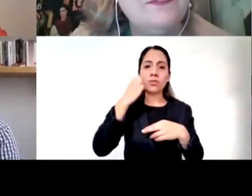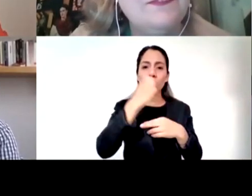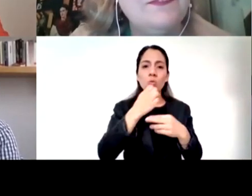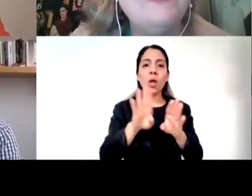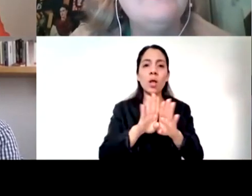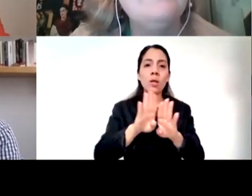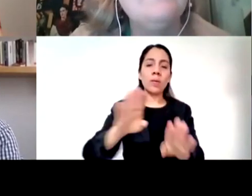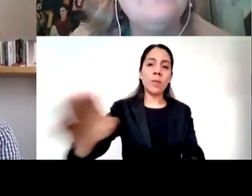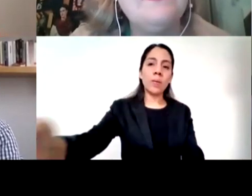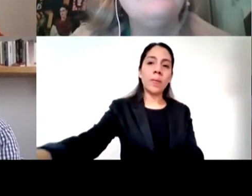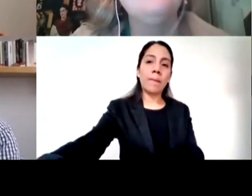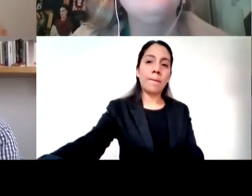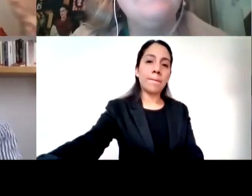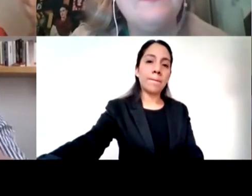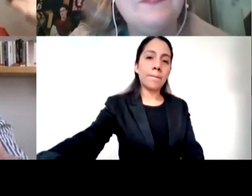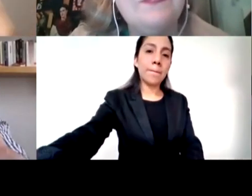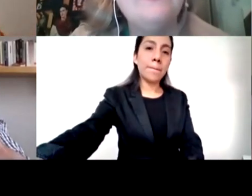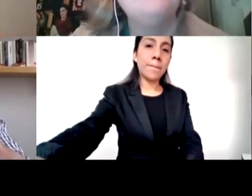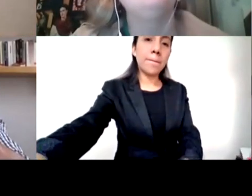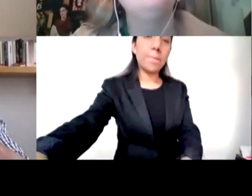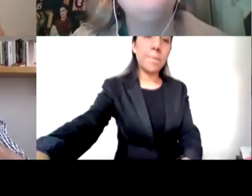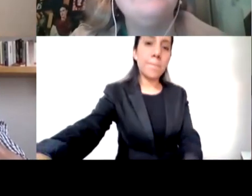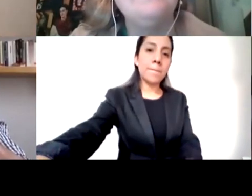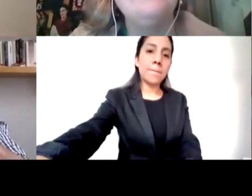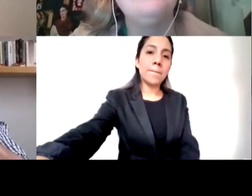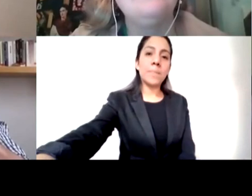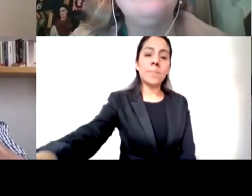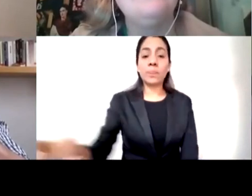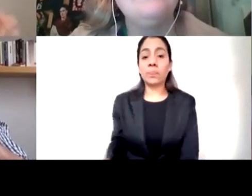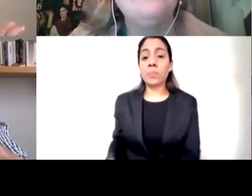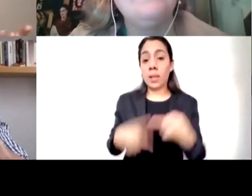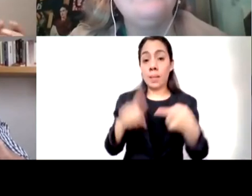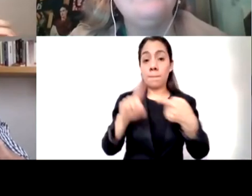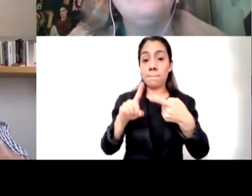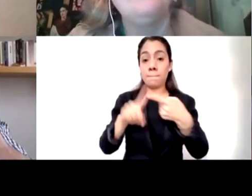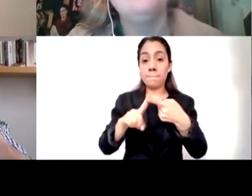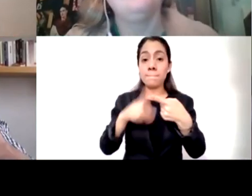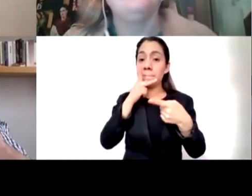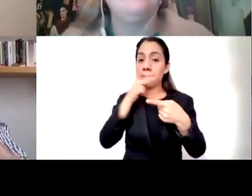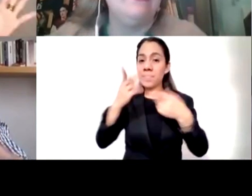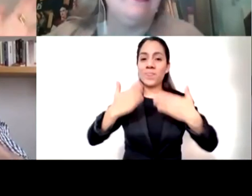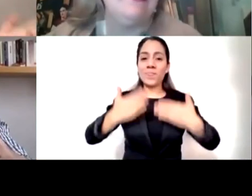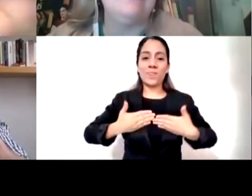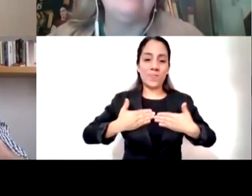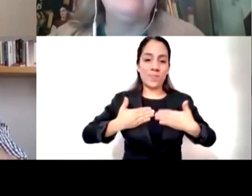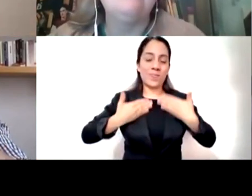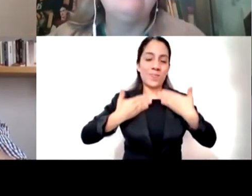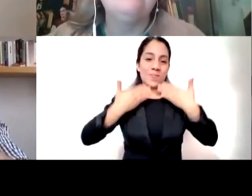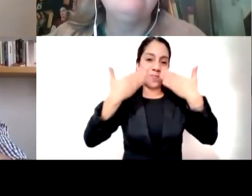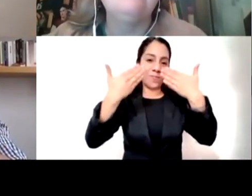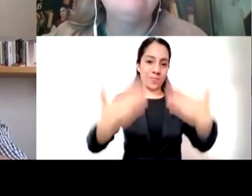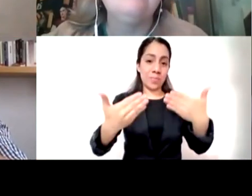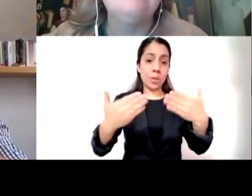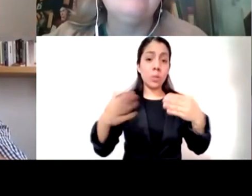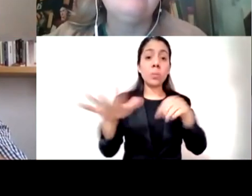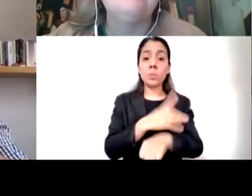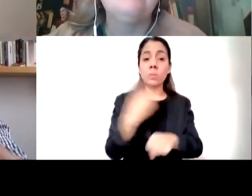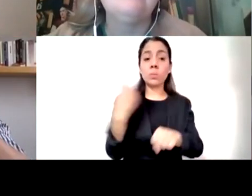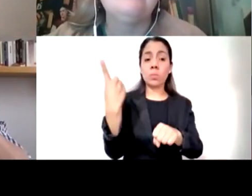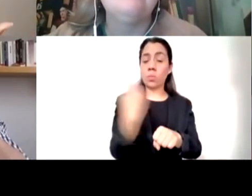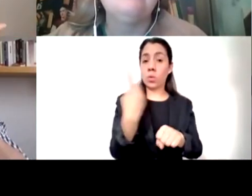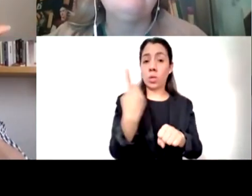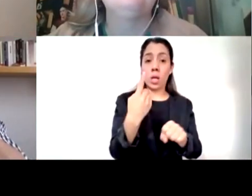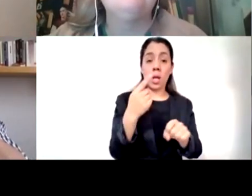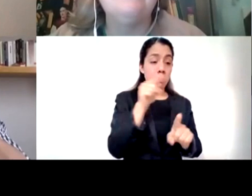¿confía? ¿yo? confía confía en que otros momentos pudiste